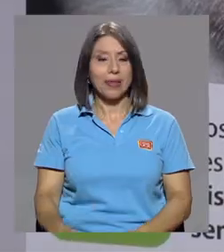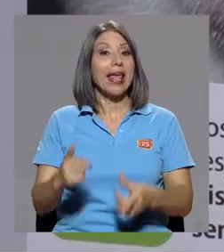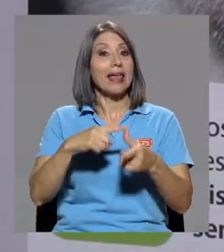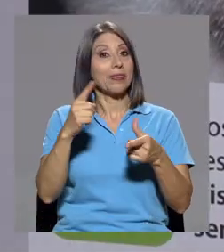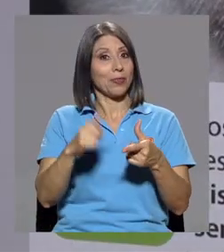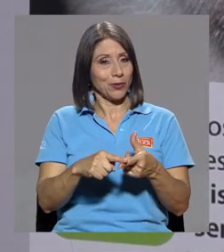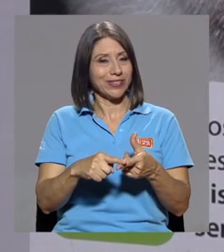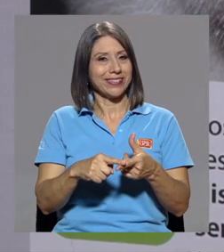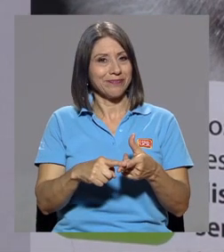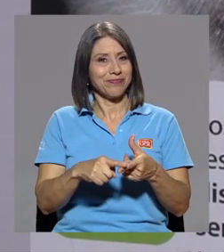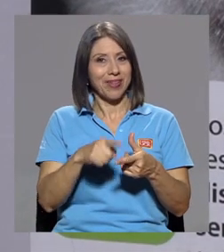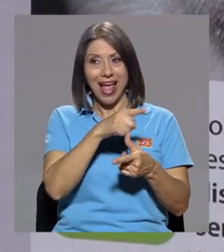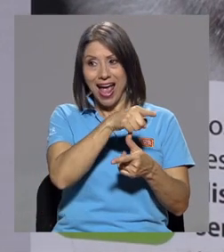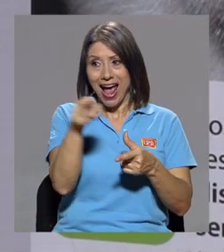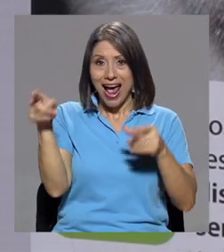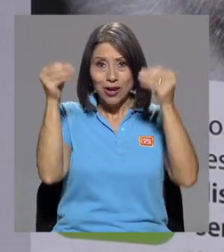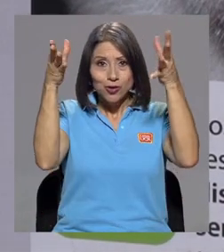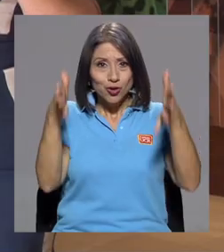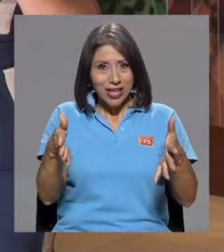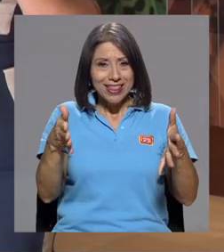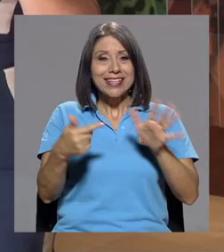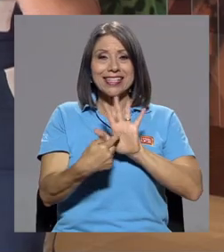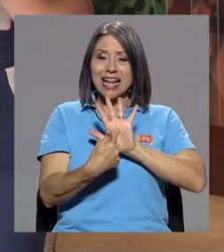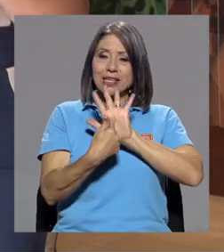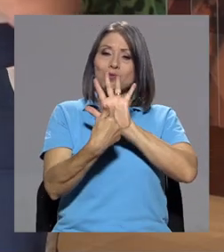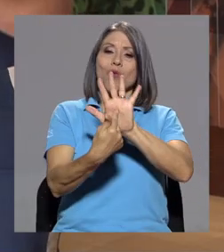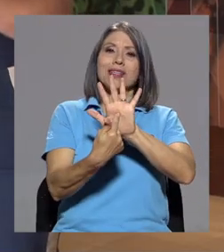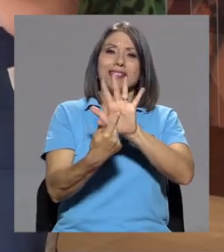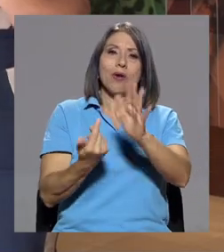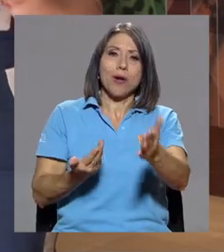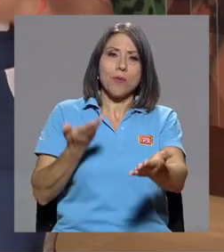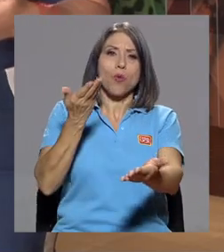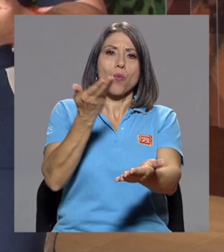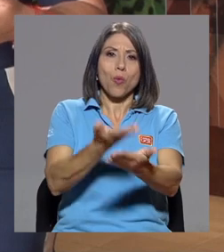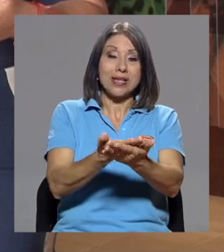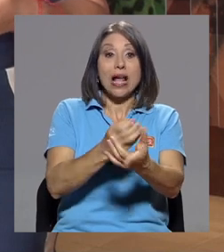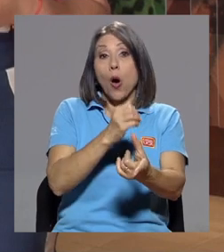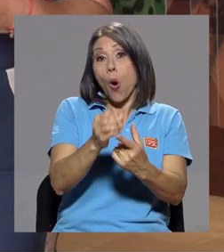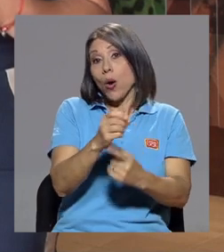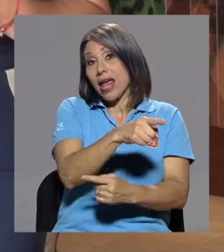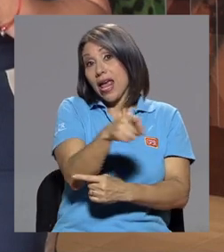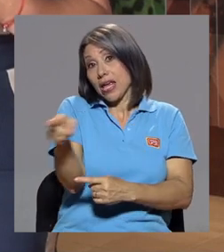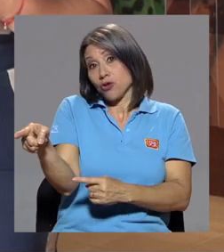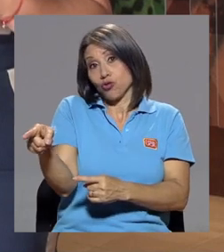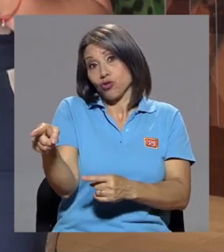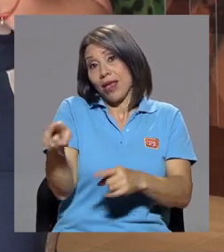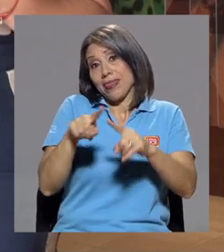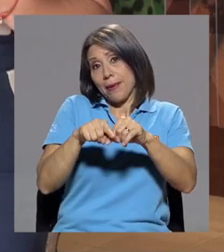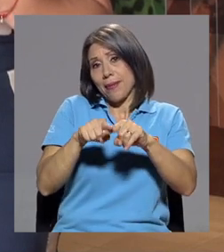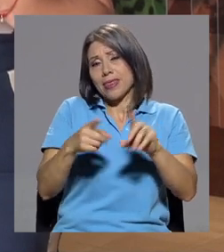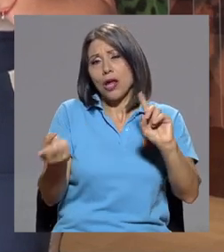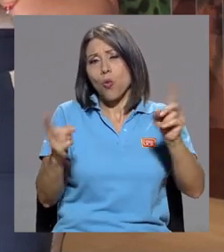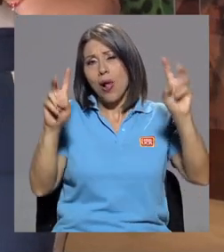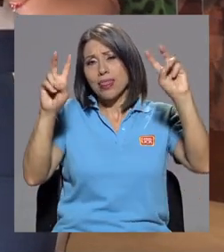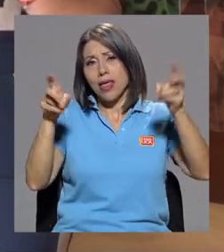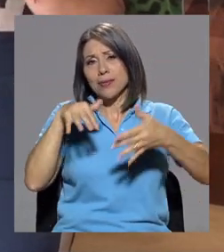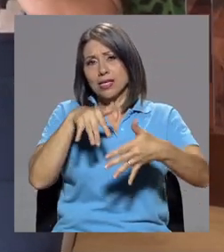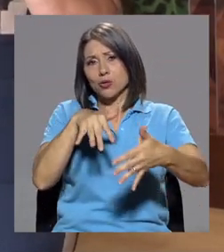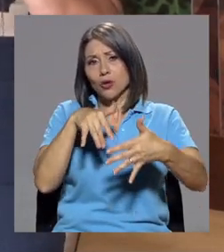docentes toda una propuesta o incluso ellos pueden solicitar, de acuerdo con el tema que estén trabajando,